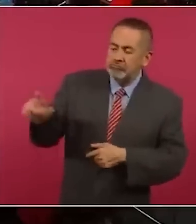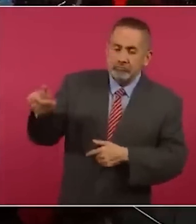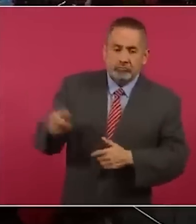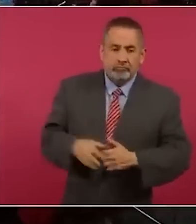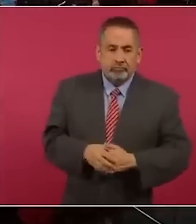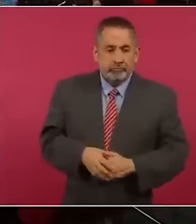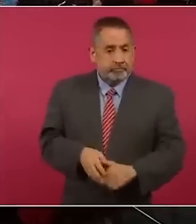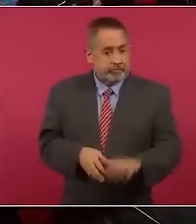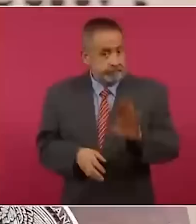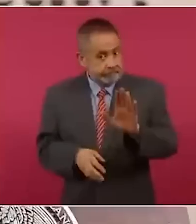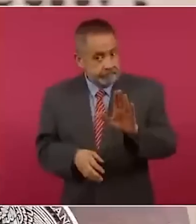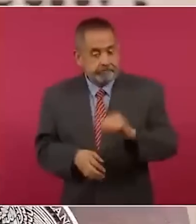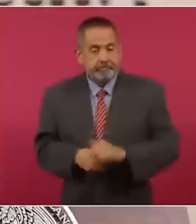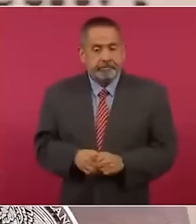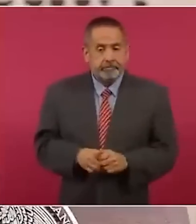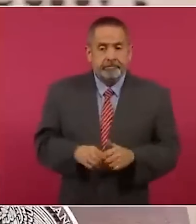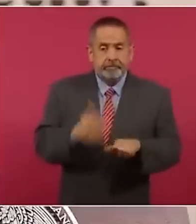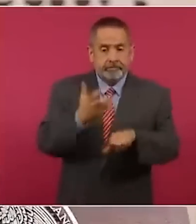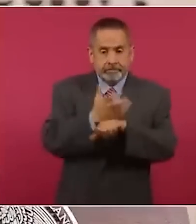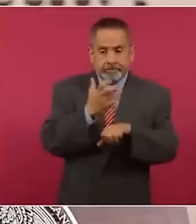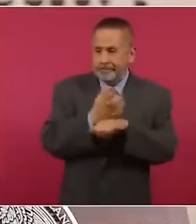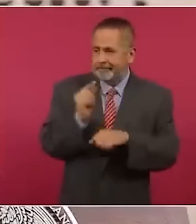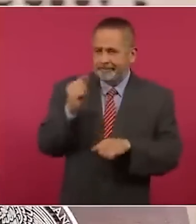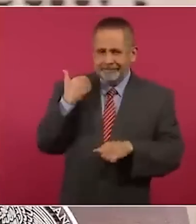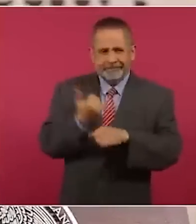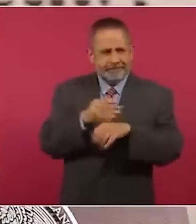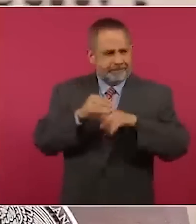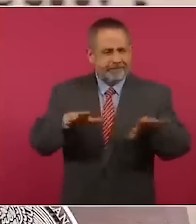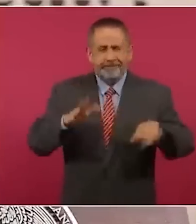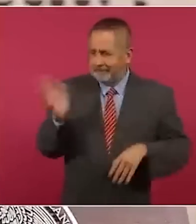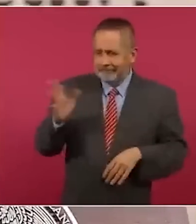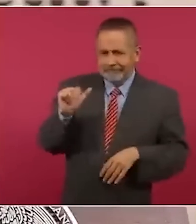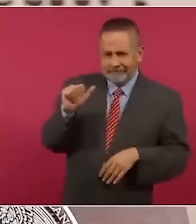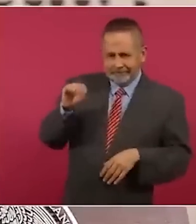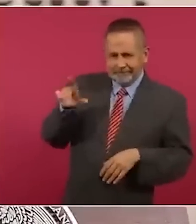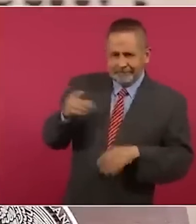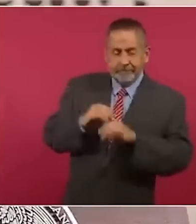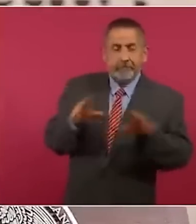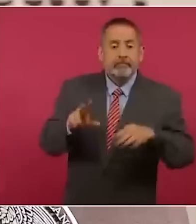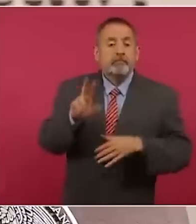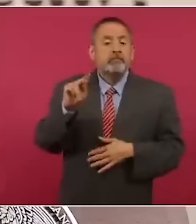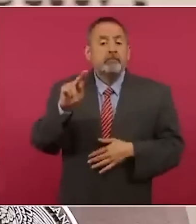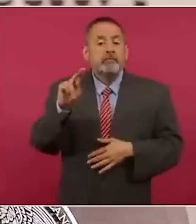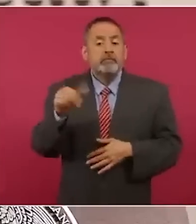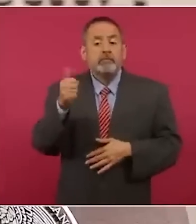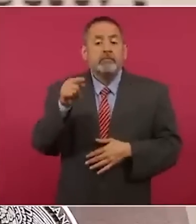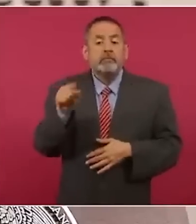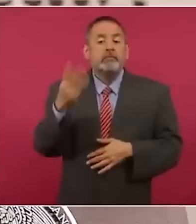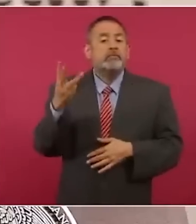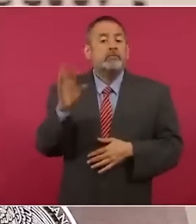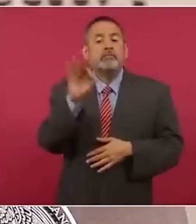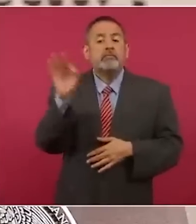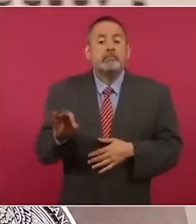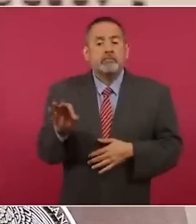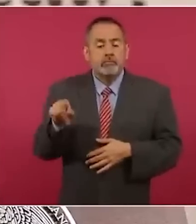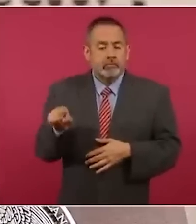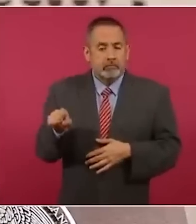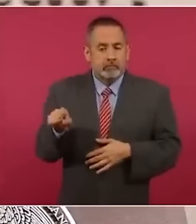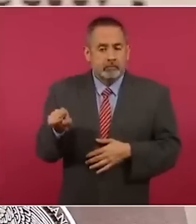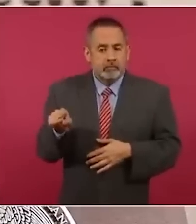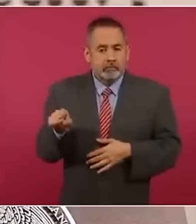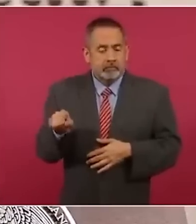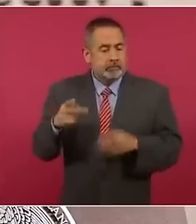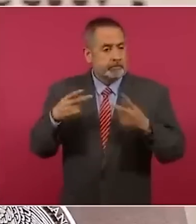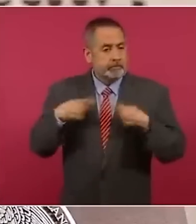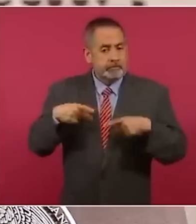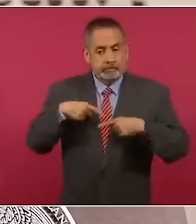según las cifras en Estados Unidos, las acabo de comentar el señor presidente, el 86.3 por ciento de las